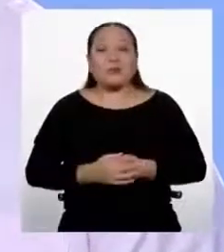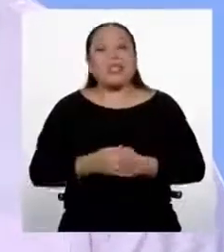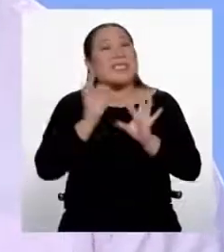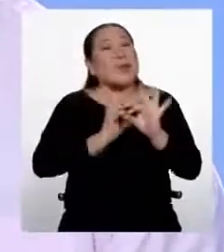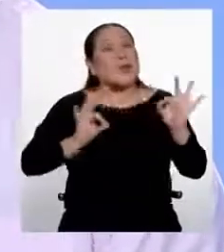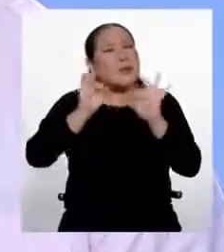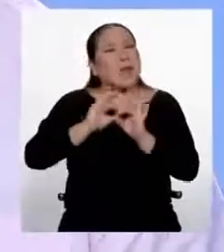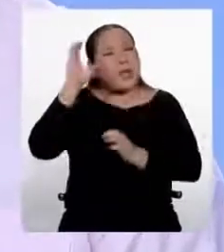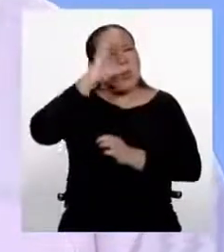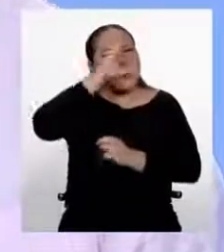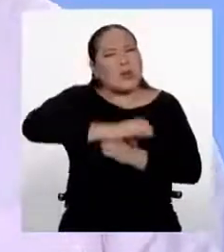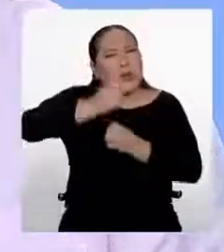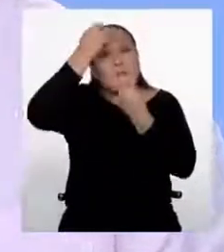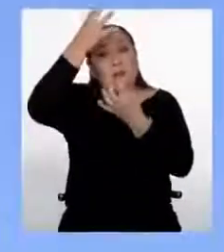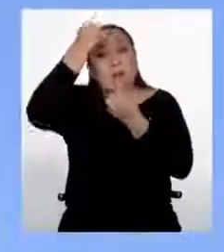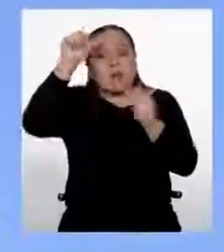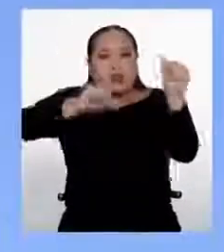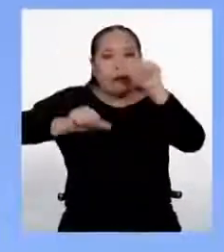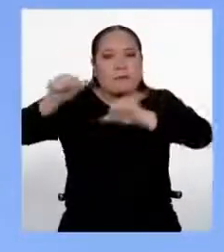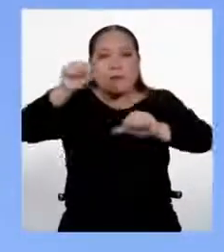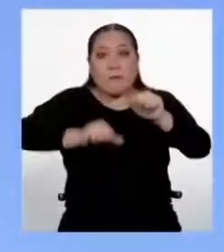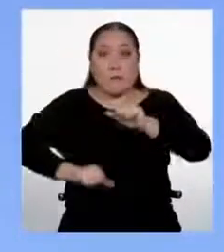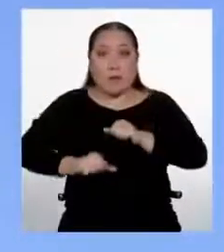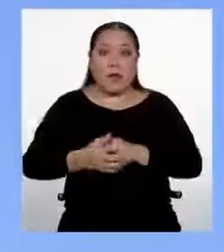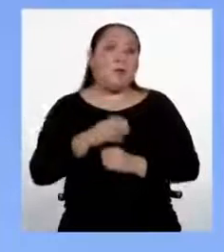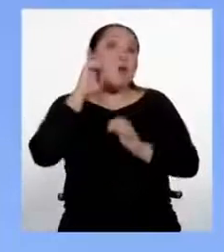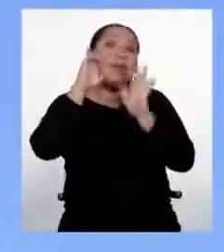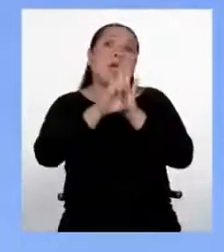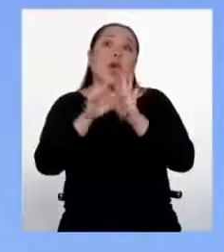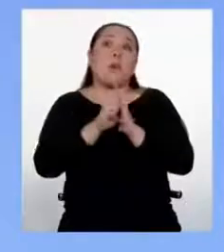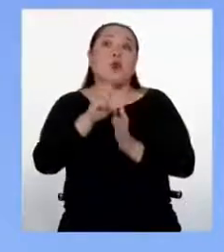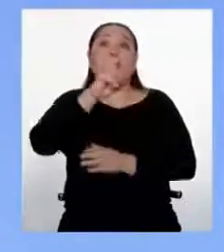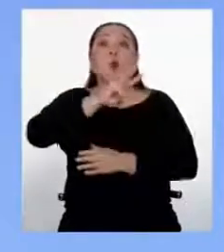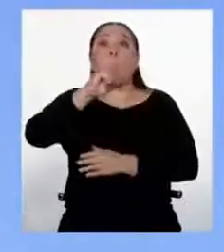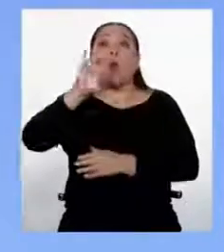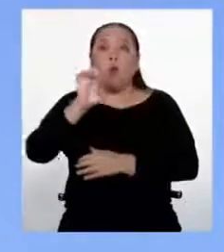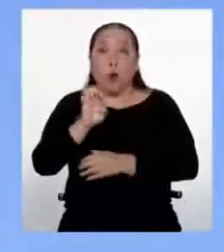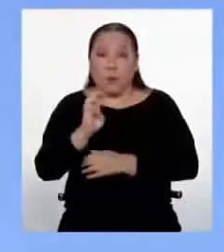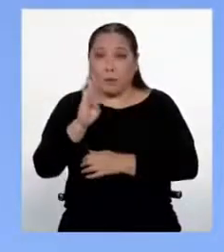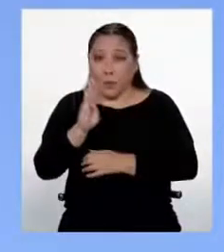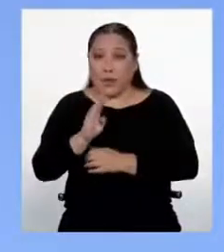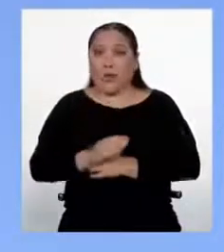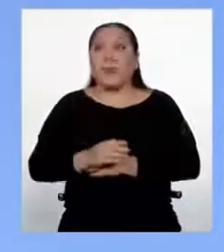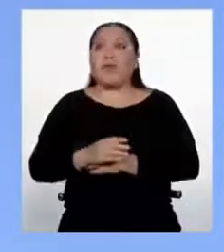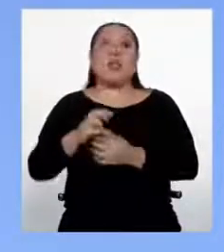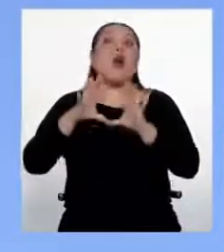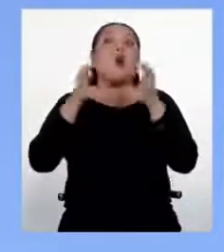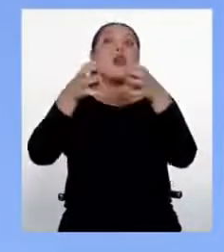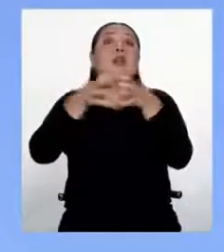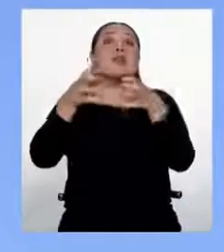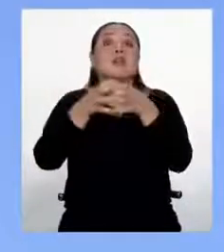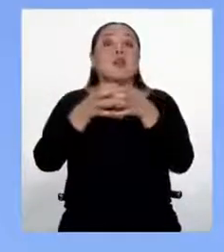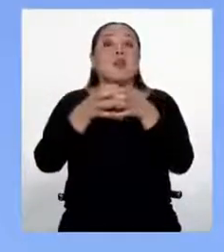científica en fuentes confiables. Por ejemplo, la web de la Organización Mundial de la Salud, revistas de